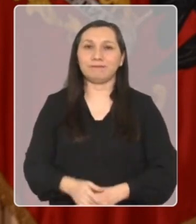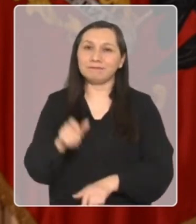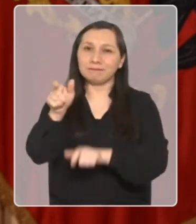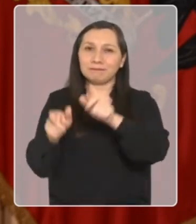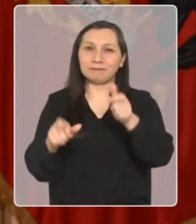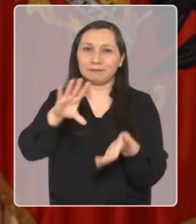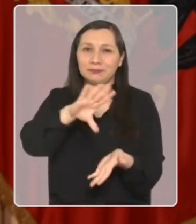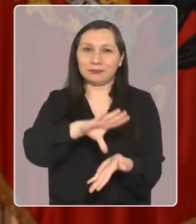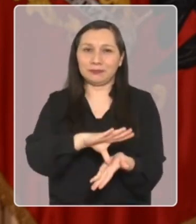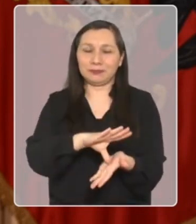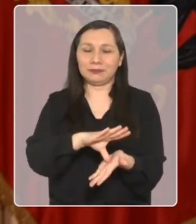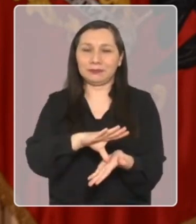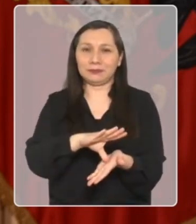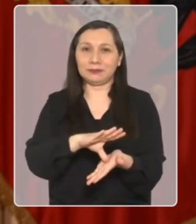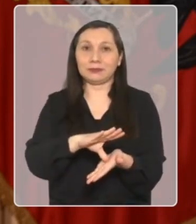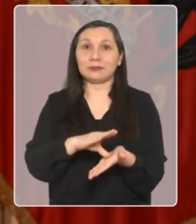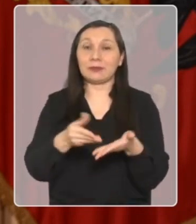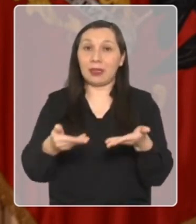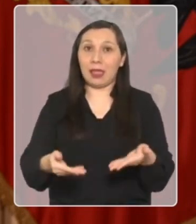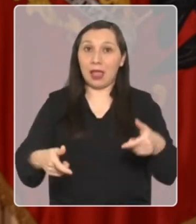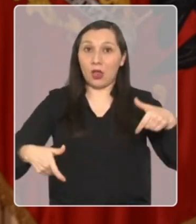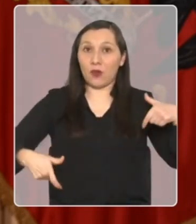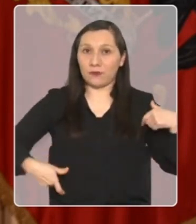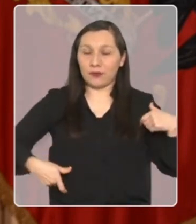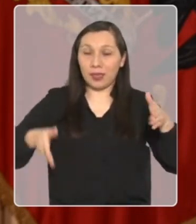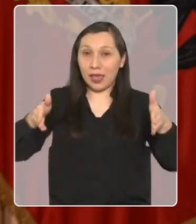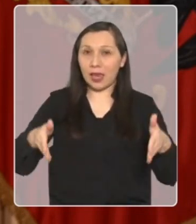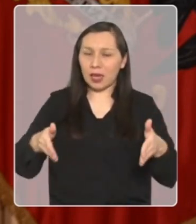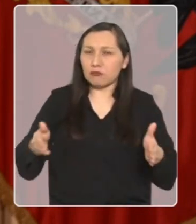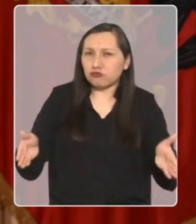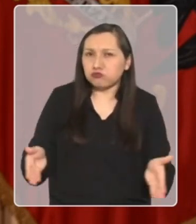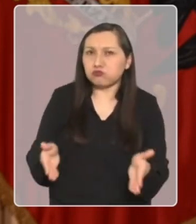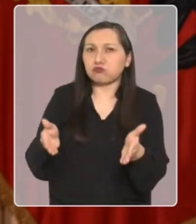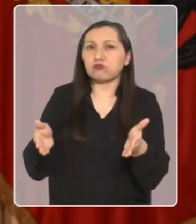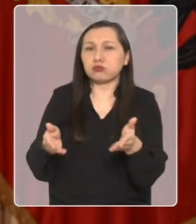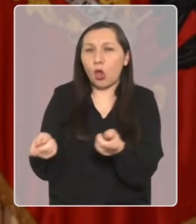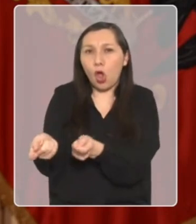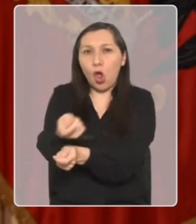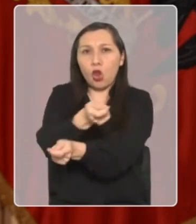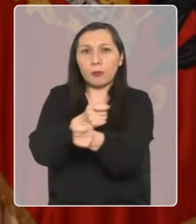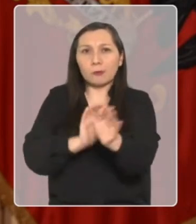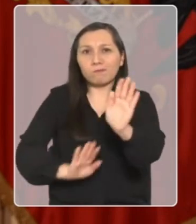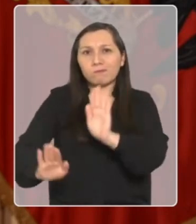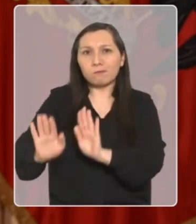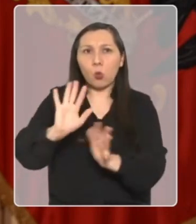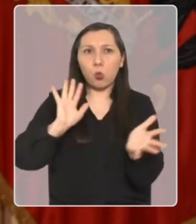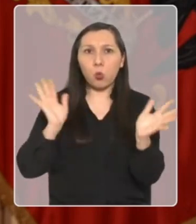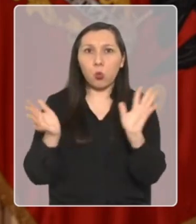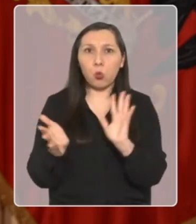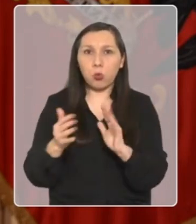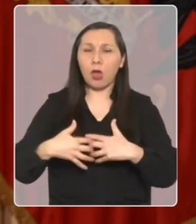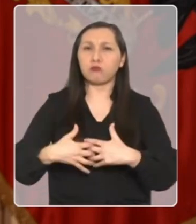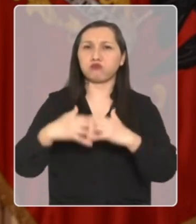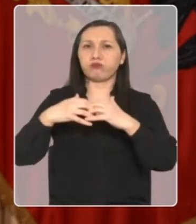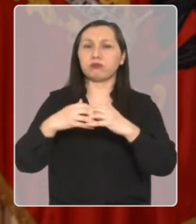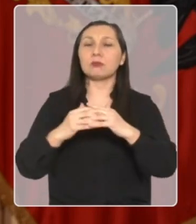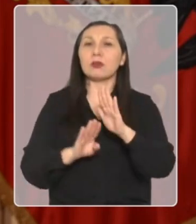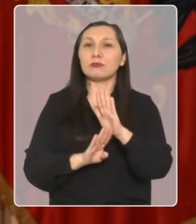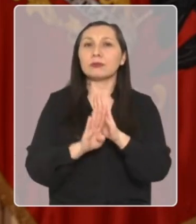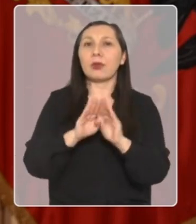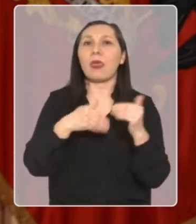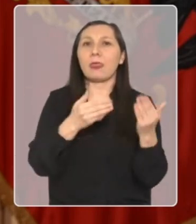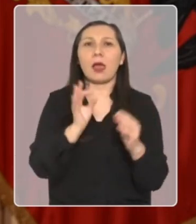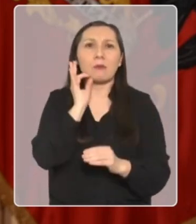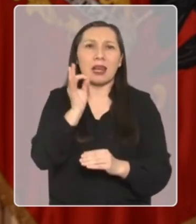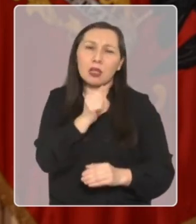Compatriotas, durante este gobierno estamos forjando una economía sostenible que crezca y genere